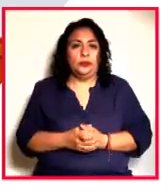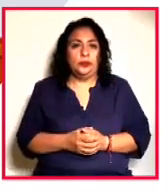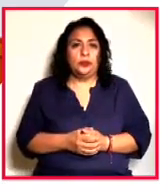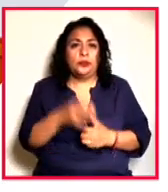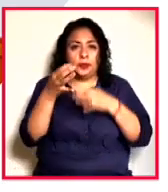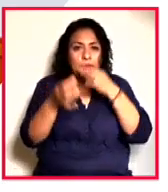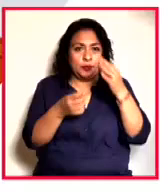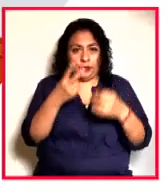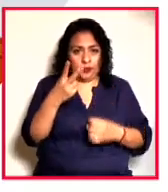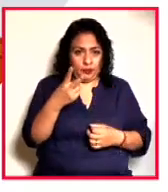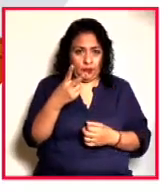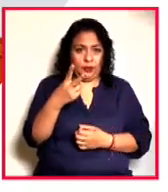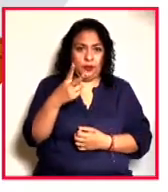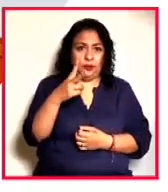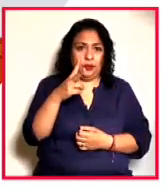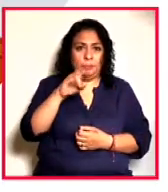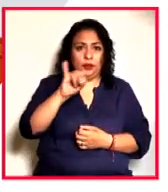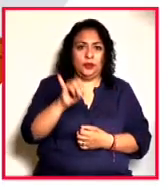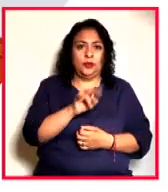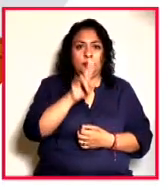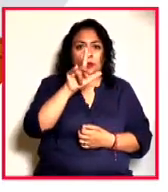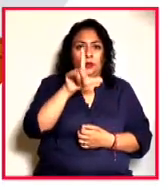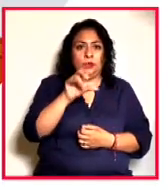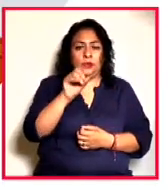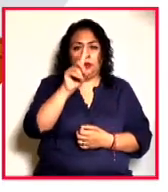Noticias 22, Julio López.